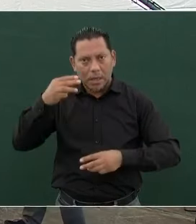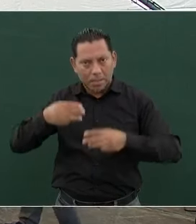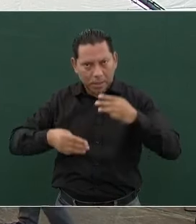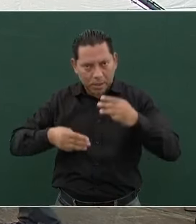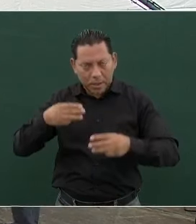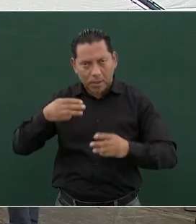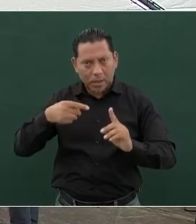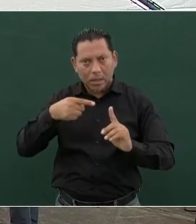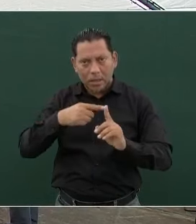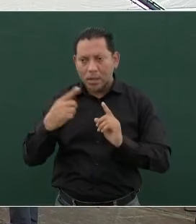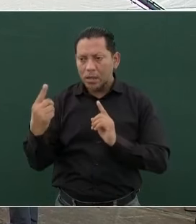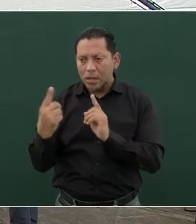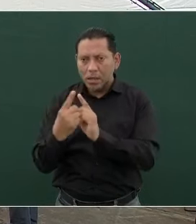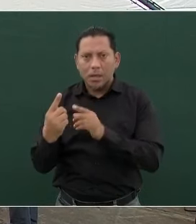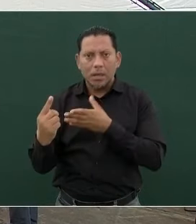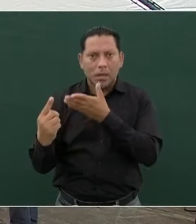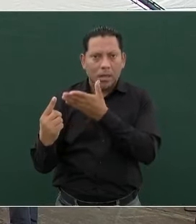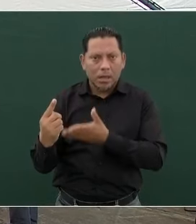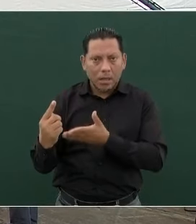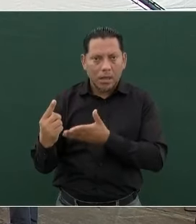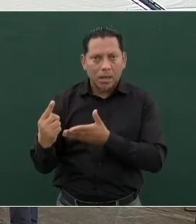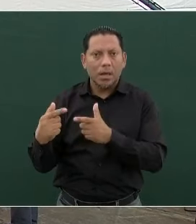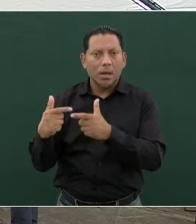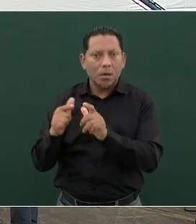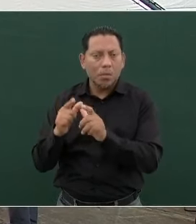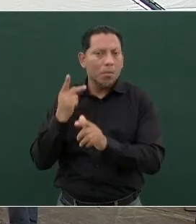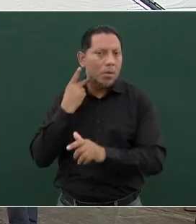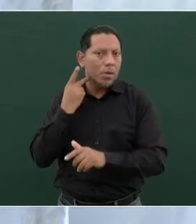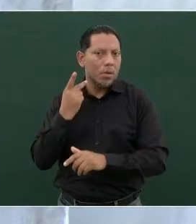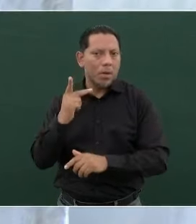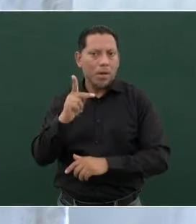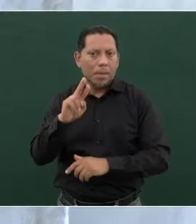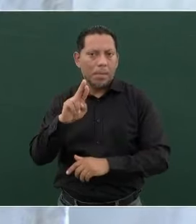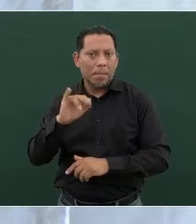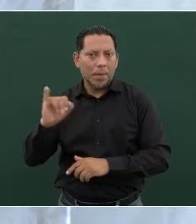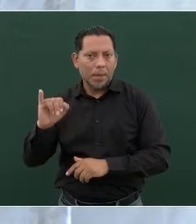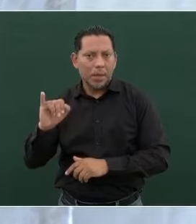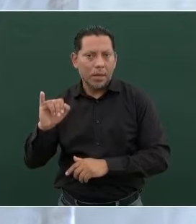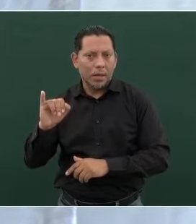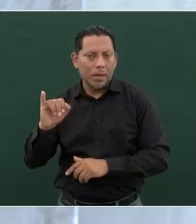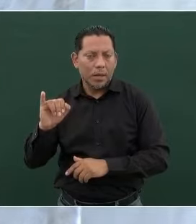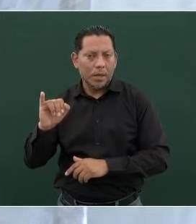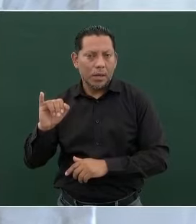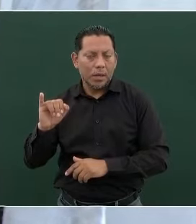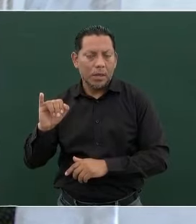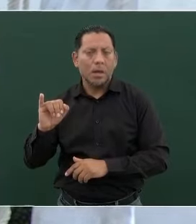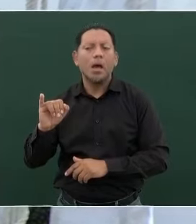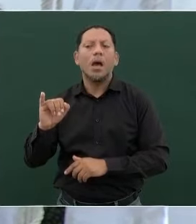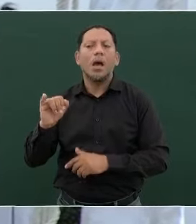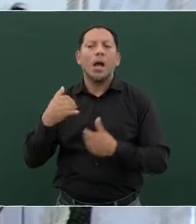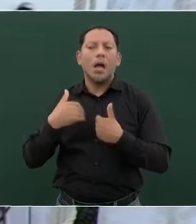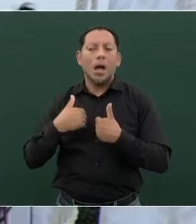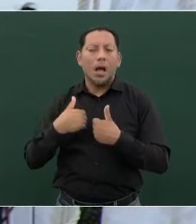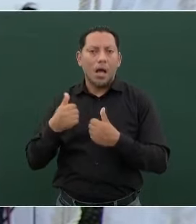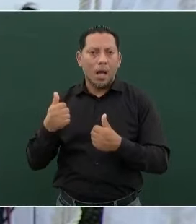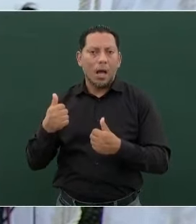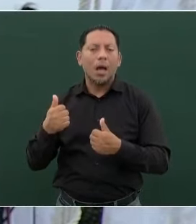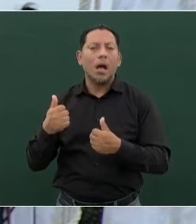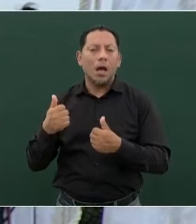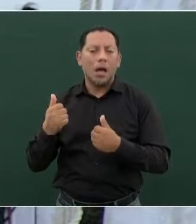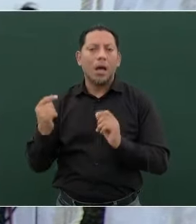el presidente de PRI. Sí, con magistrados electorales a la base. Ah, y con magistrados.